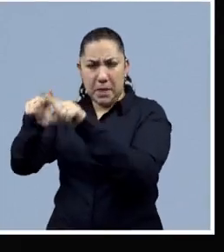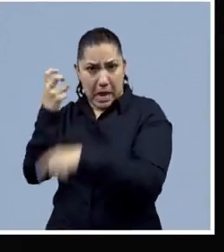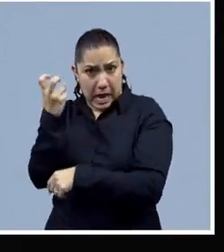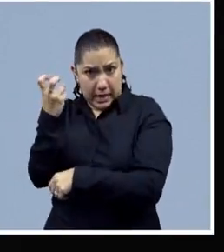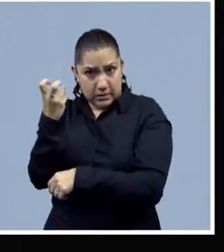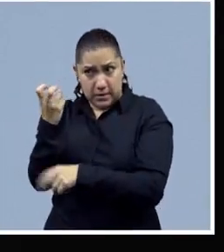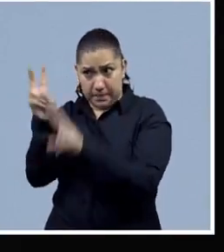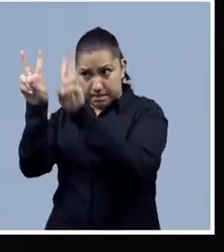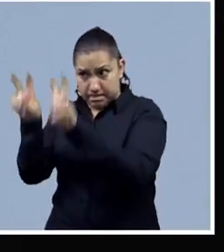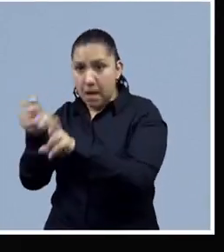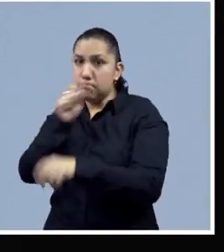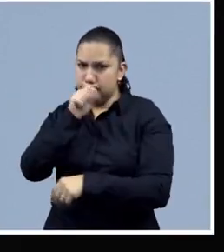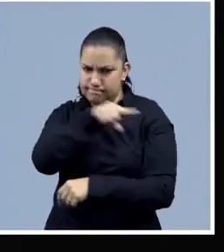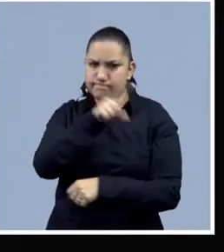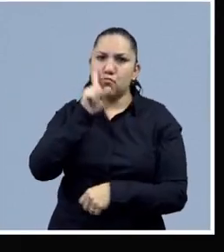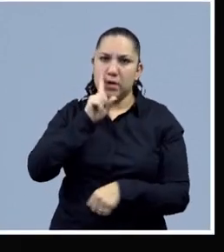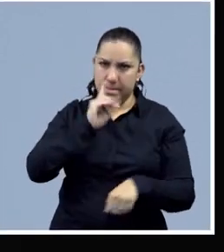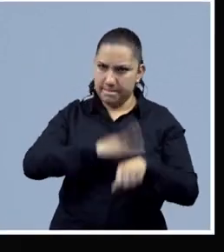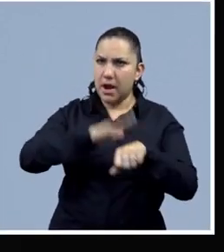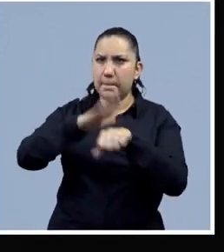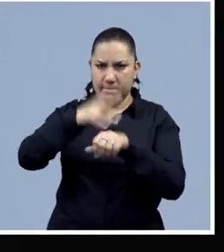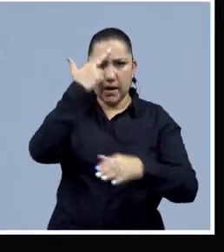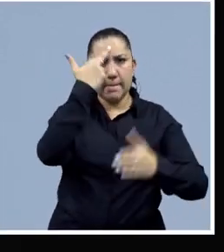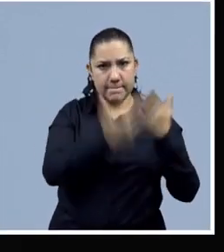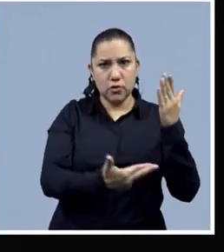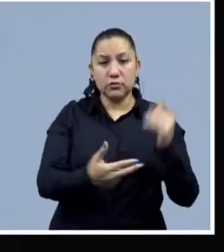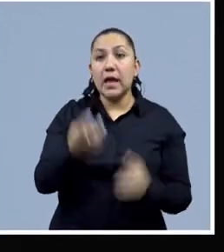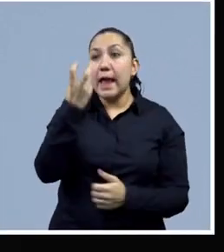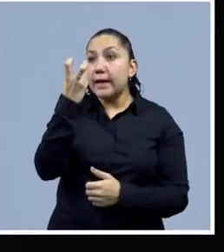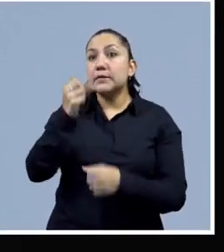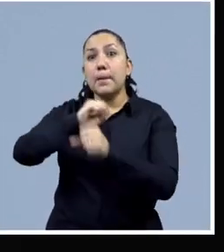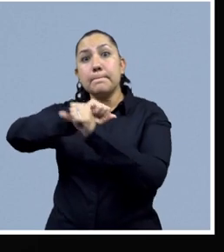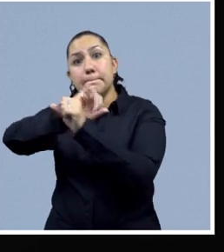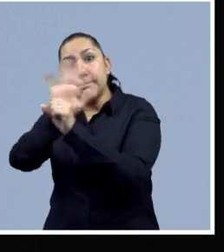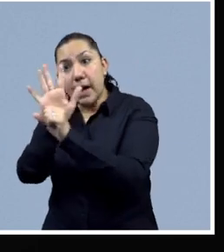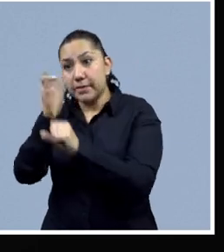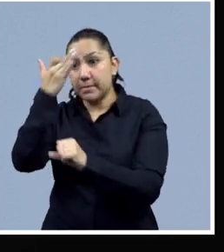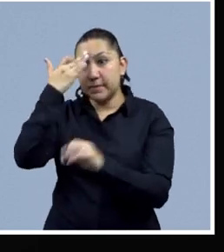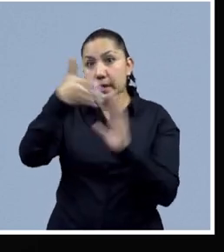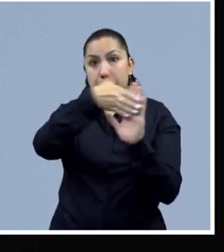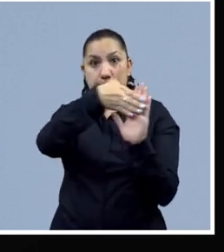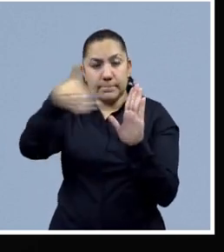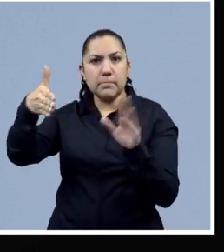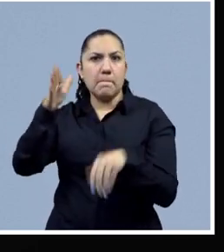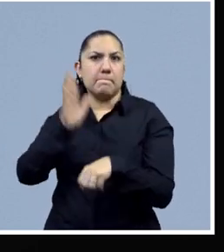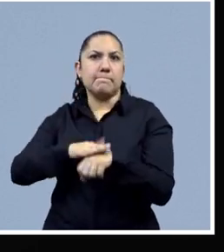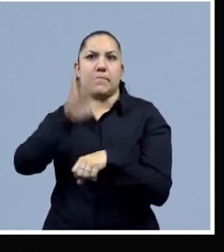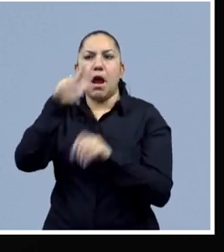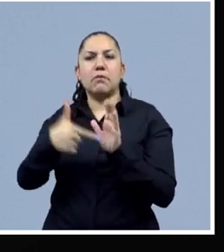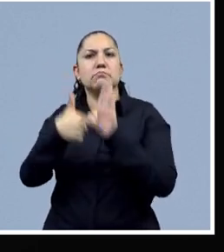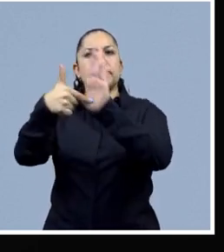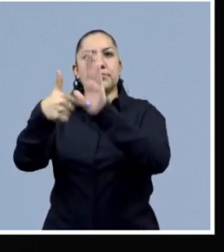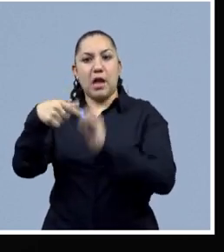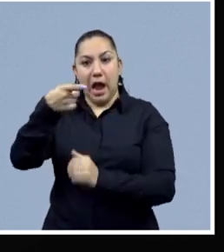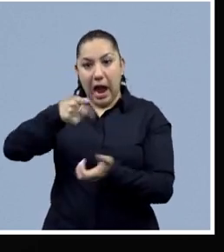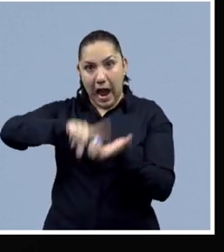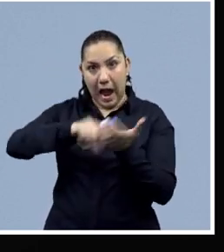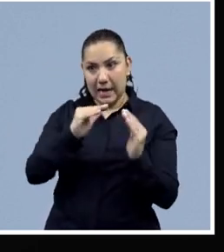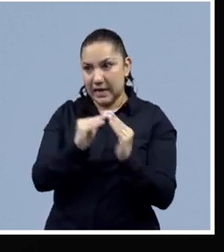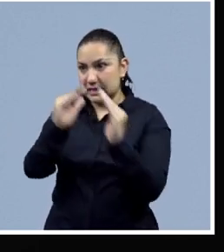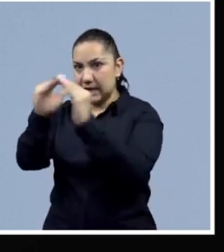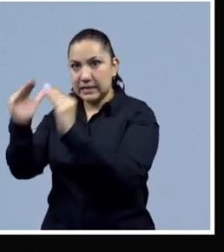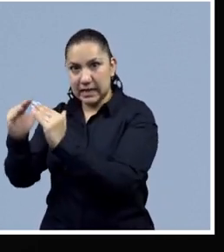En el contexto de la pandemia, diversos países registraron un aumento considerable de reportes de casos de violencia en el ámbito doméstico.